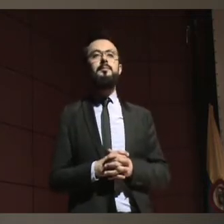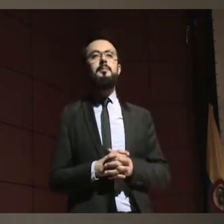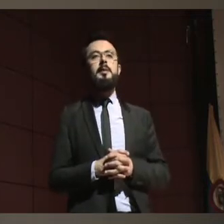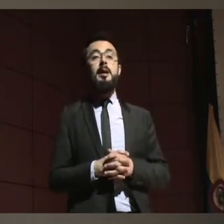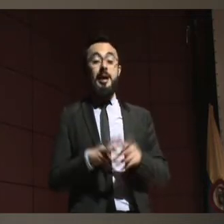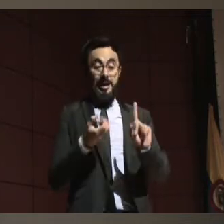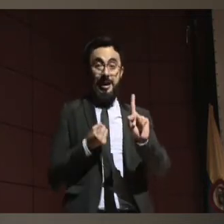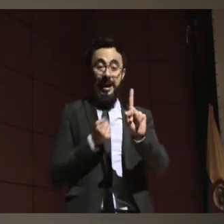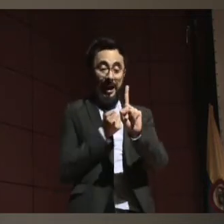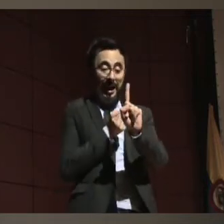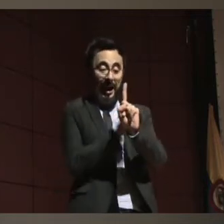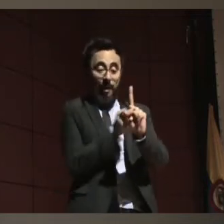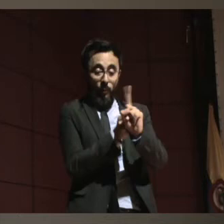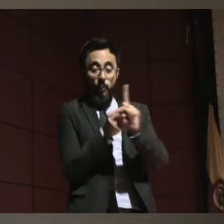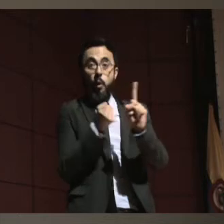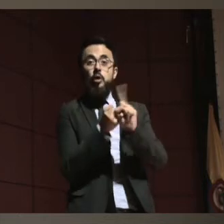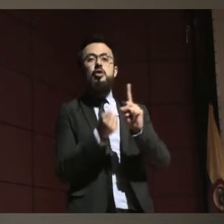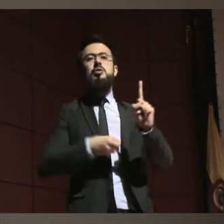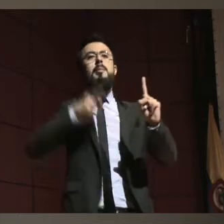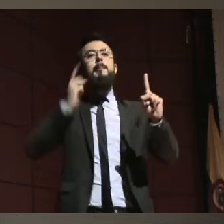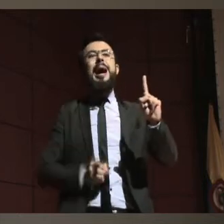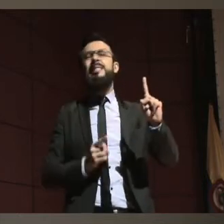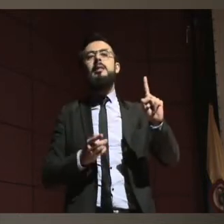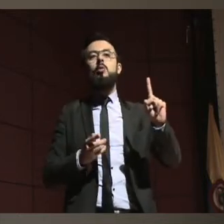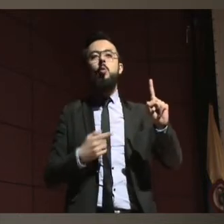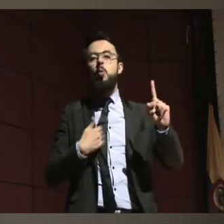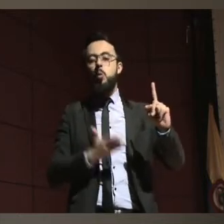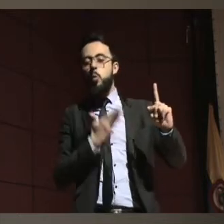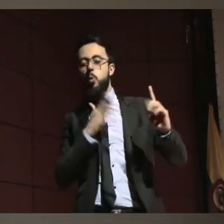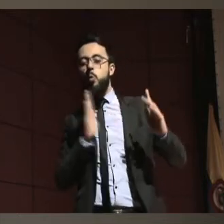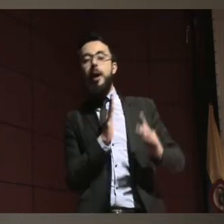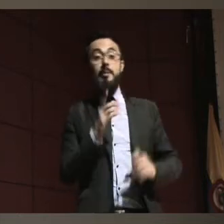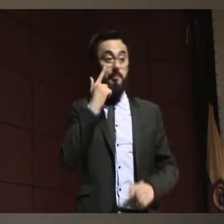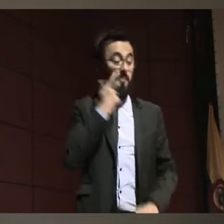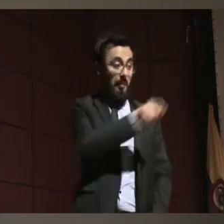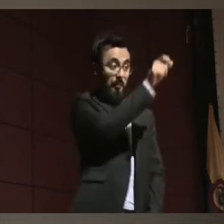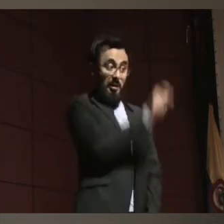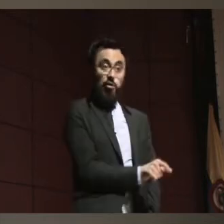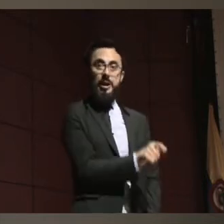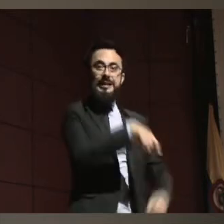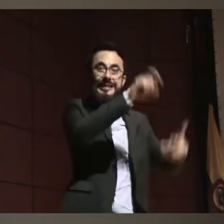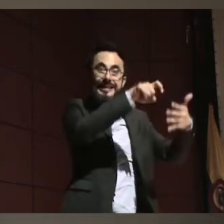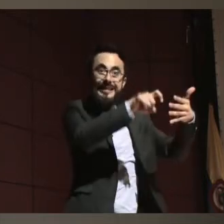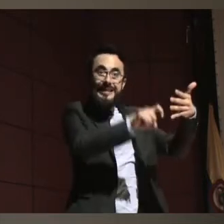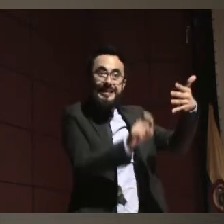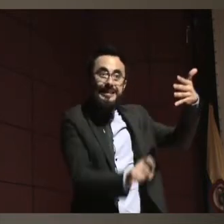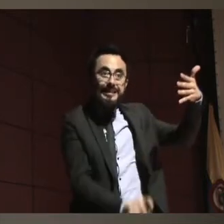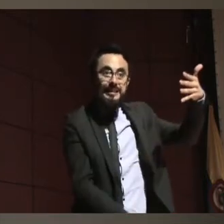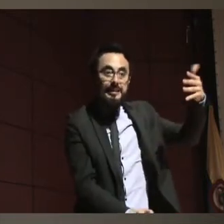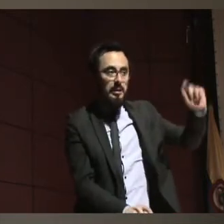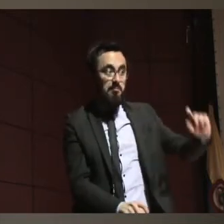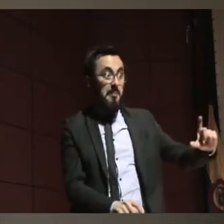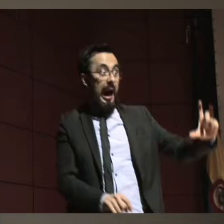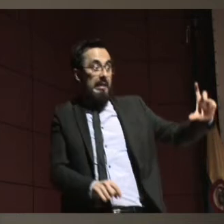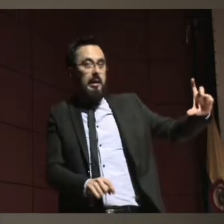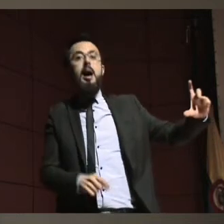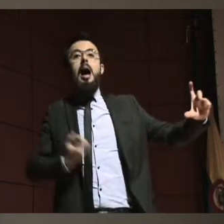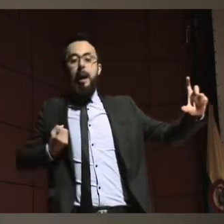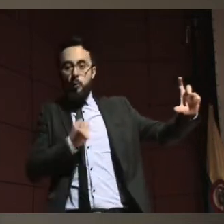tiene que ser proporcional a las necesidades de las personas y evaluables. Cada